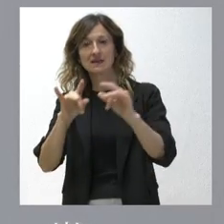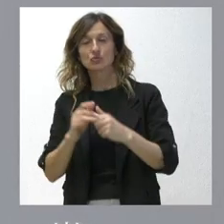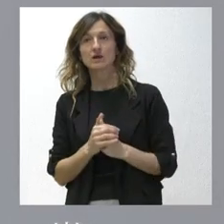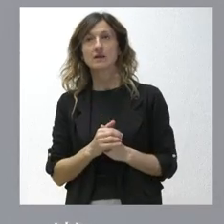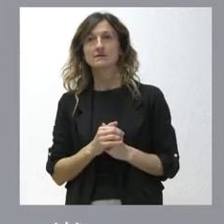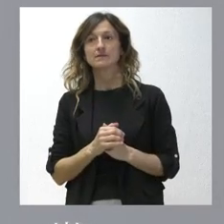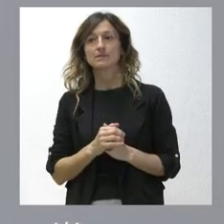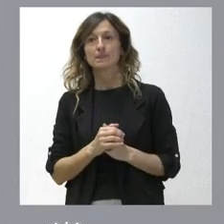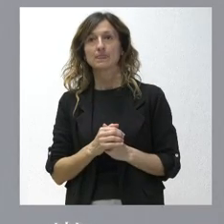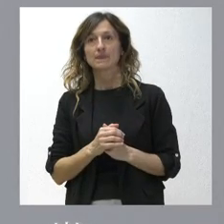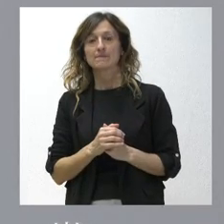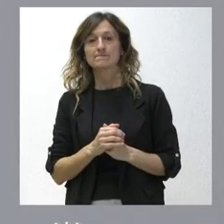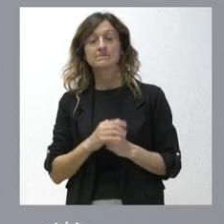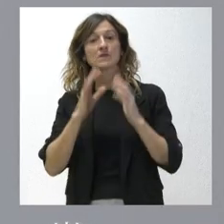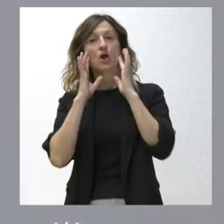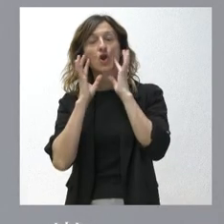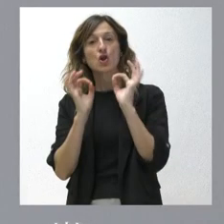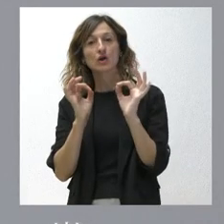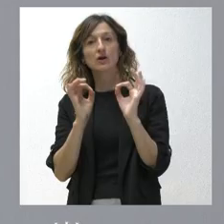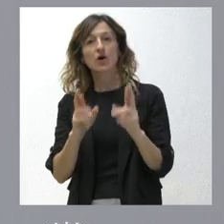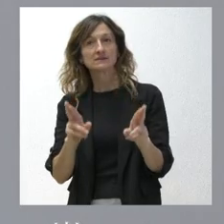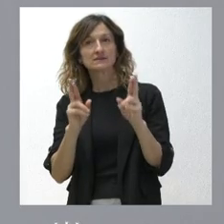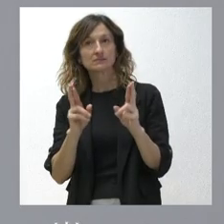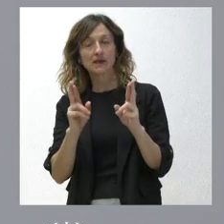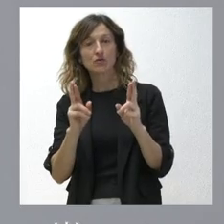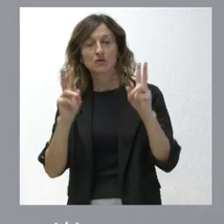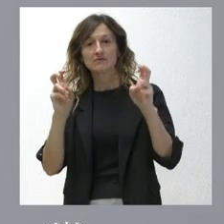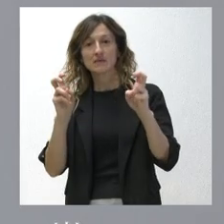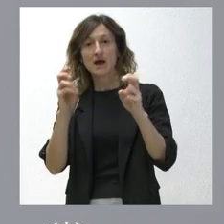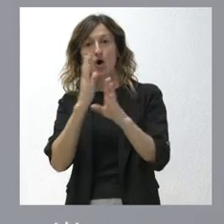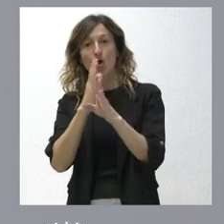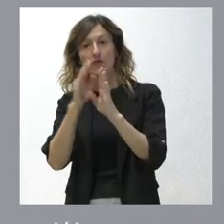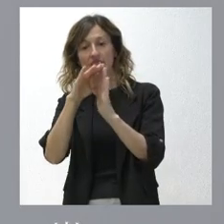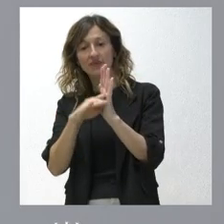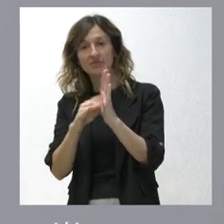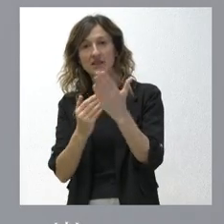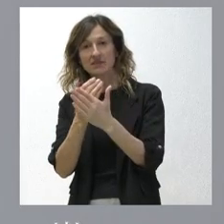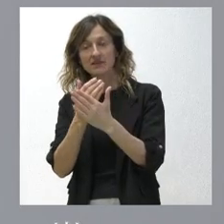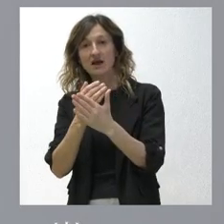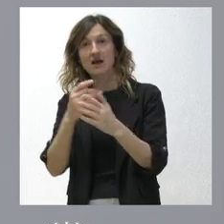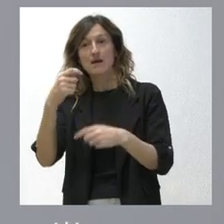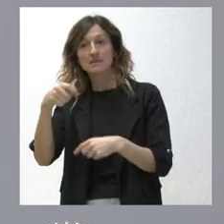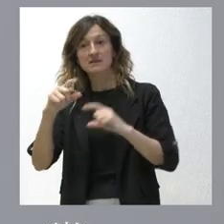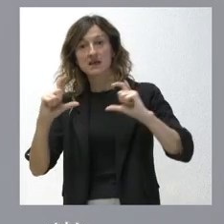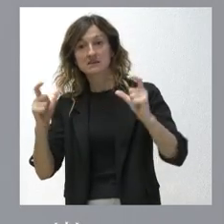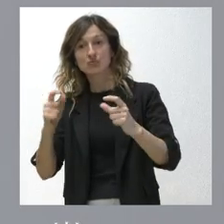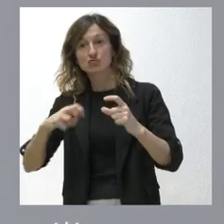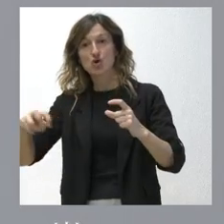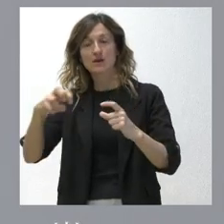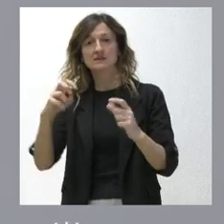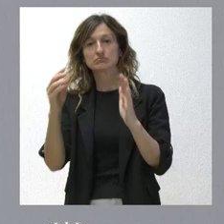y que, lógicamente, esperamos que formen parte del orden del día de la próxima conferencia de presidentes